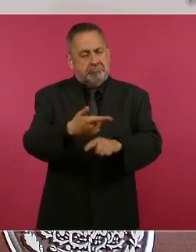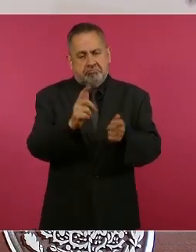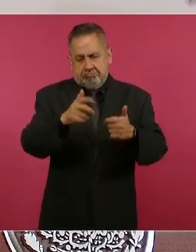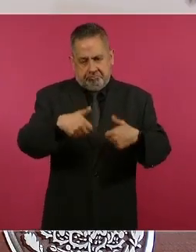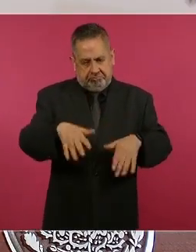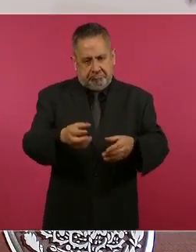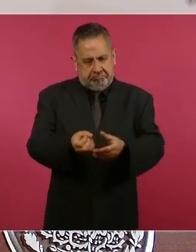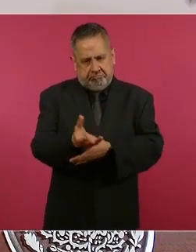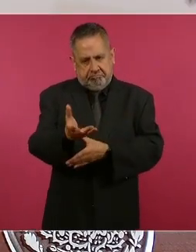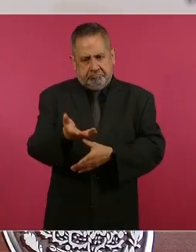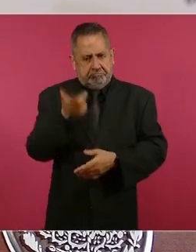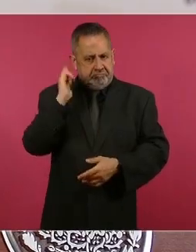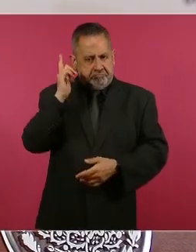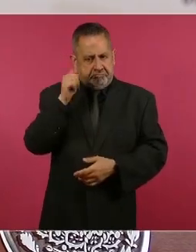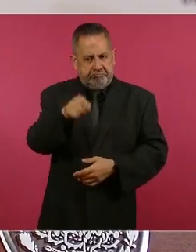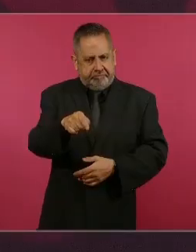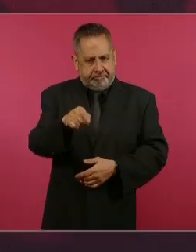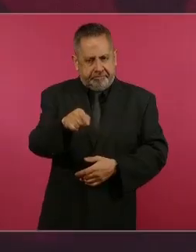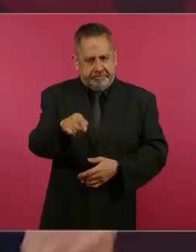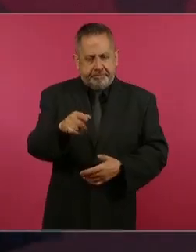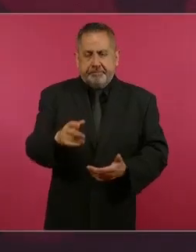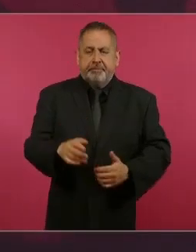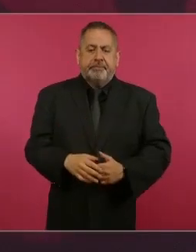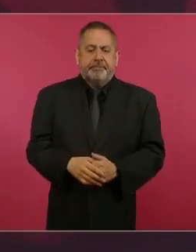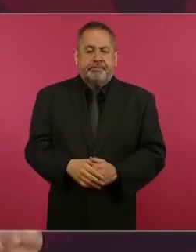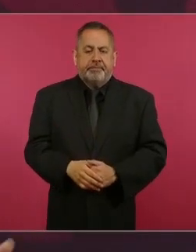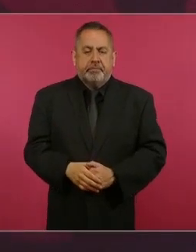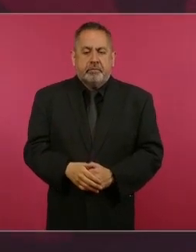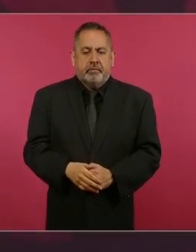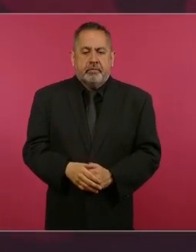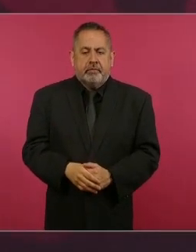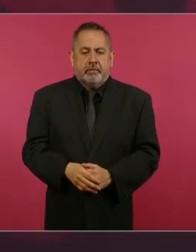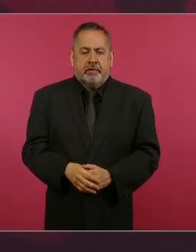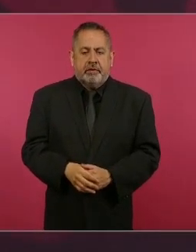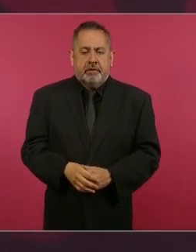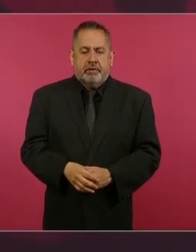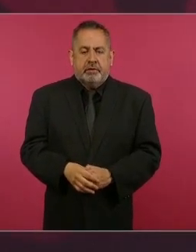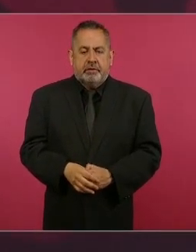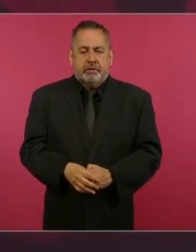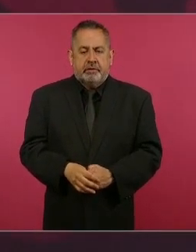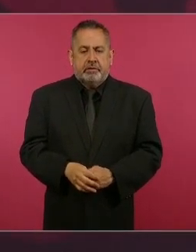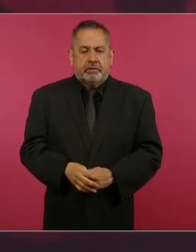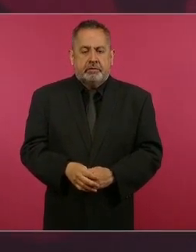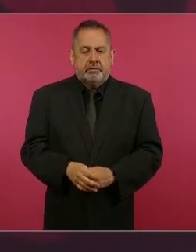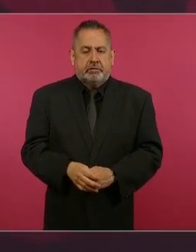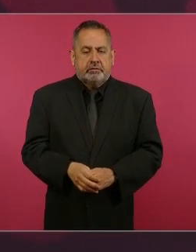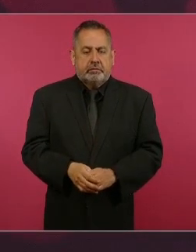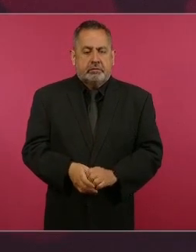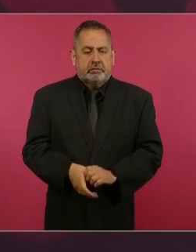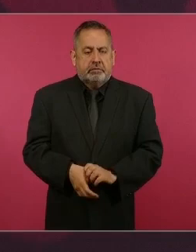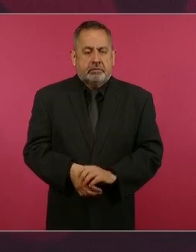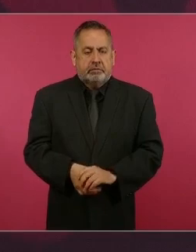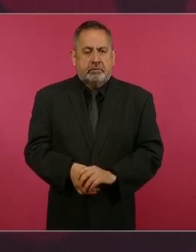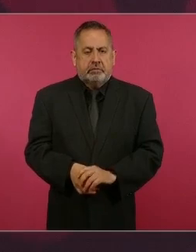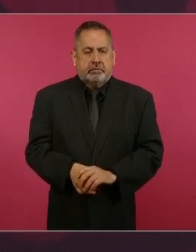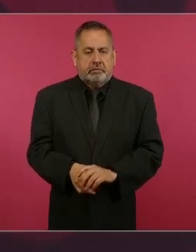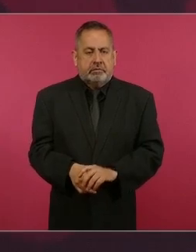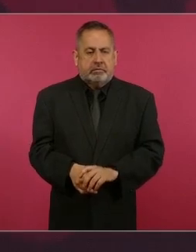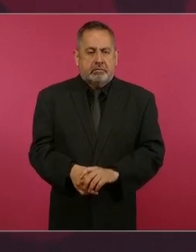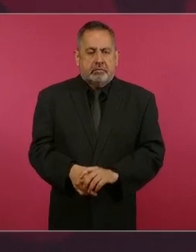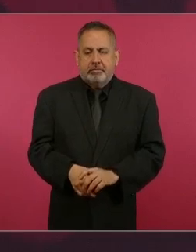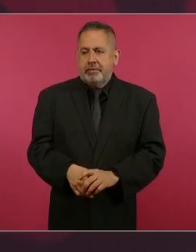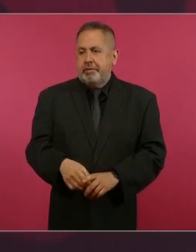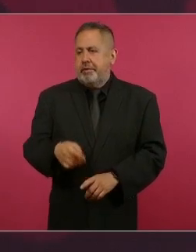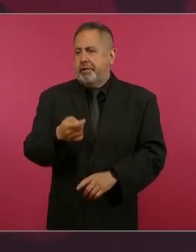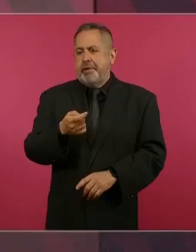es tener como en prisión